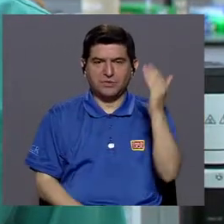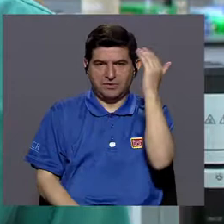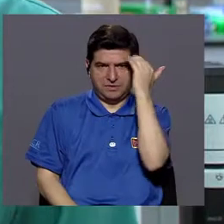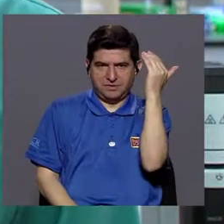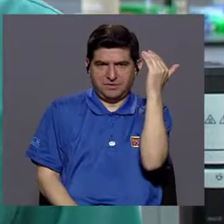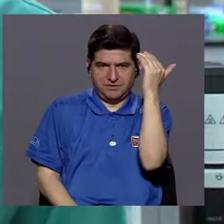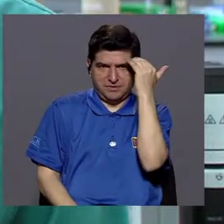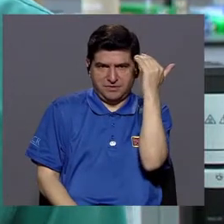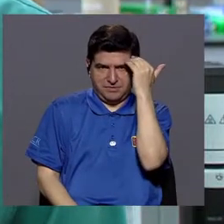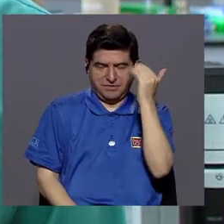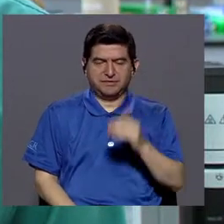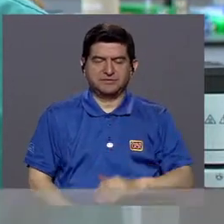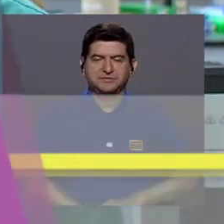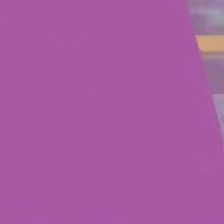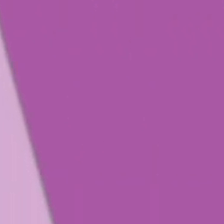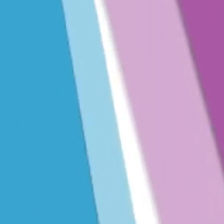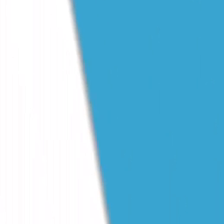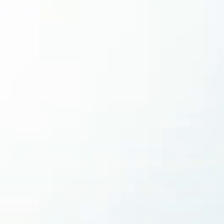conocimiento.